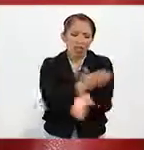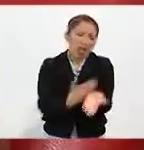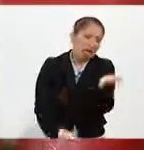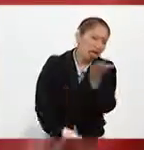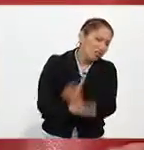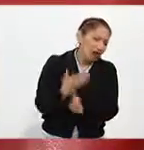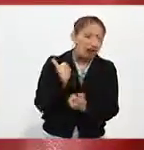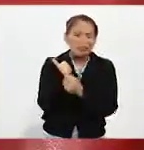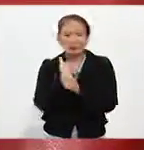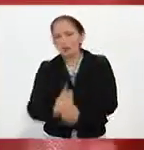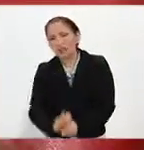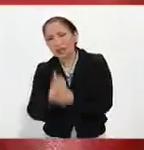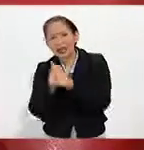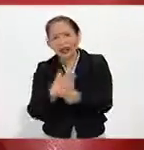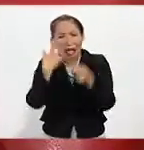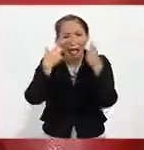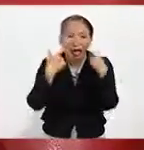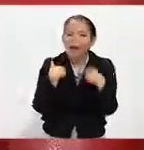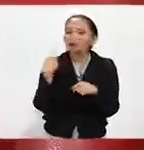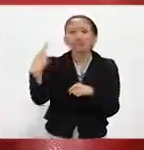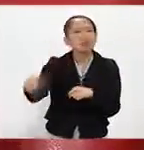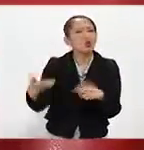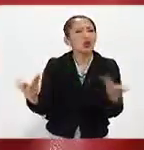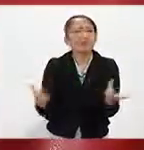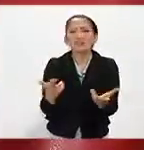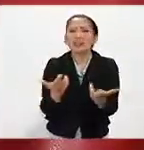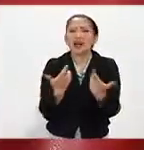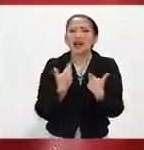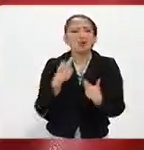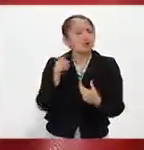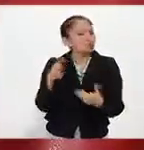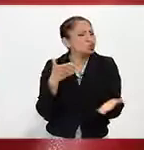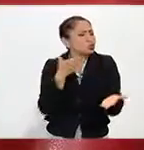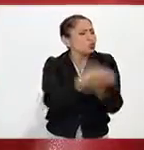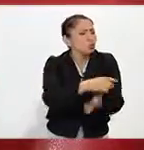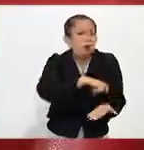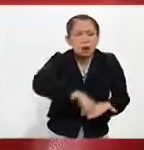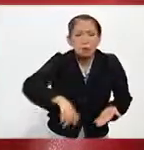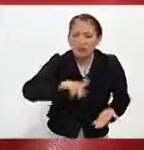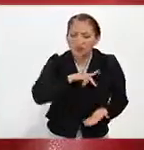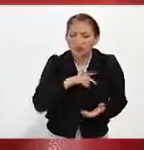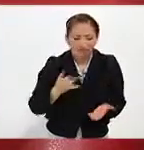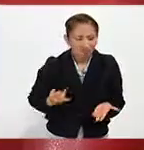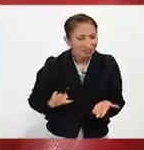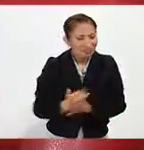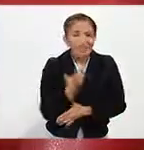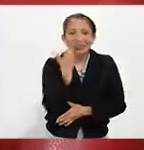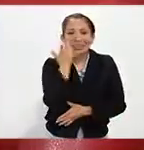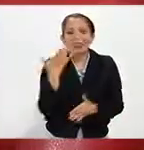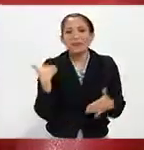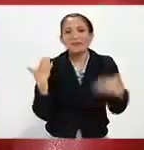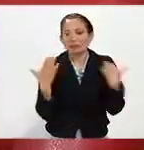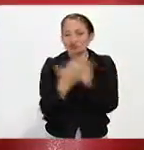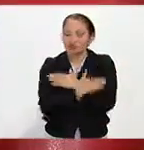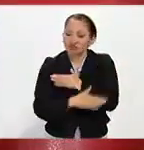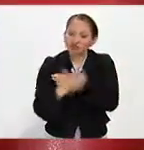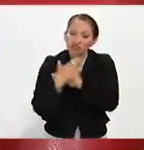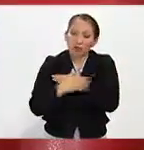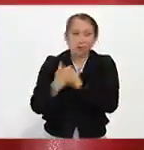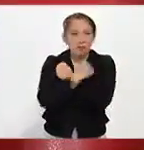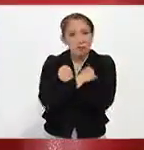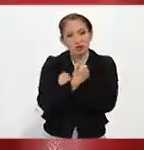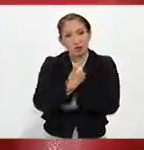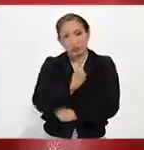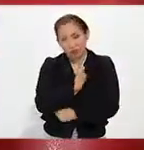venas, no te hagas la víctima, hazte tus propios regalos, ve tú y cómprate aquello que quieres disfrutar. Apapáchate, llámate